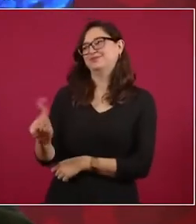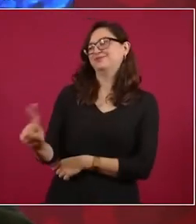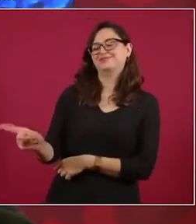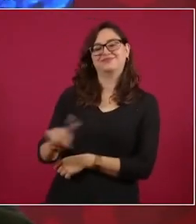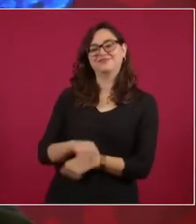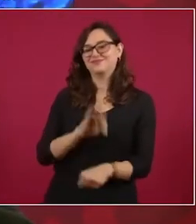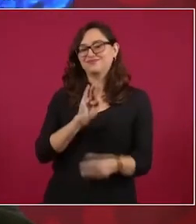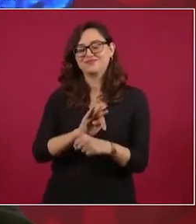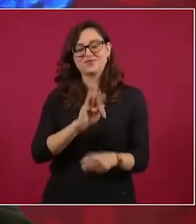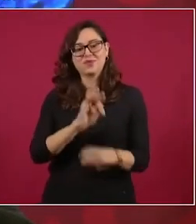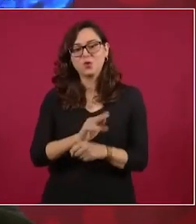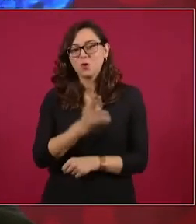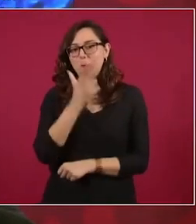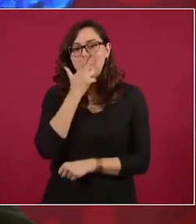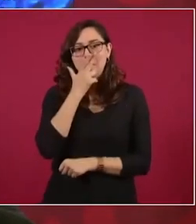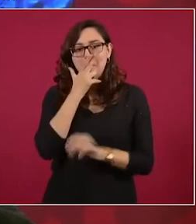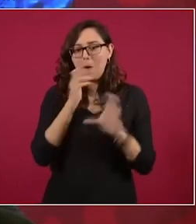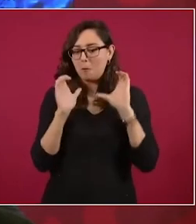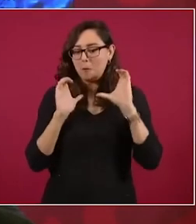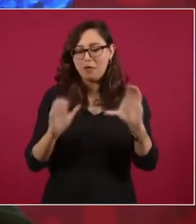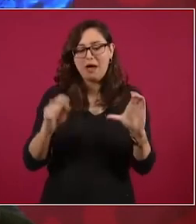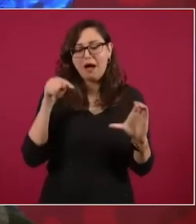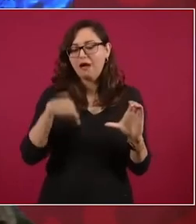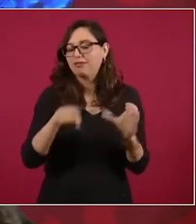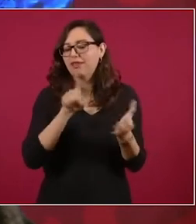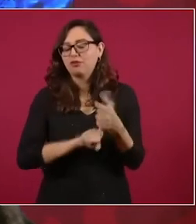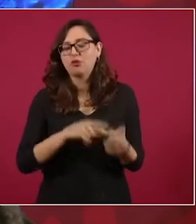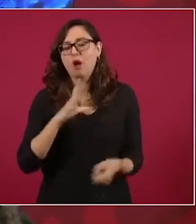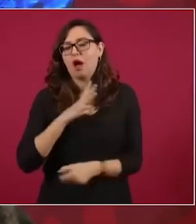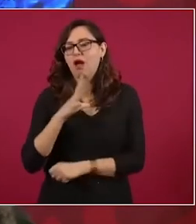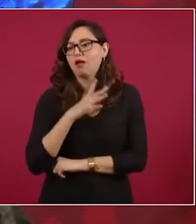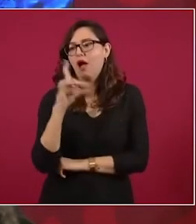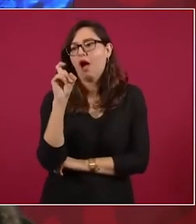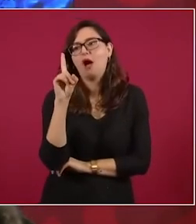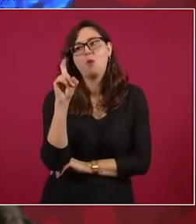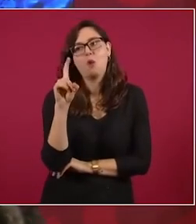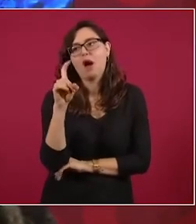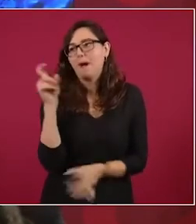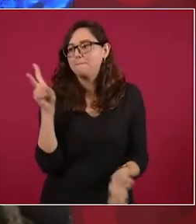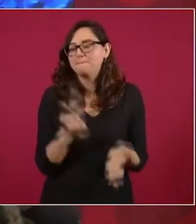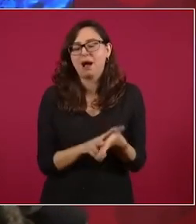Son humedales de alto valor,